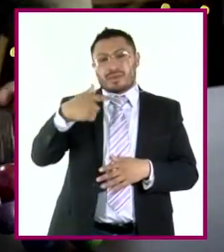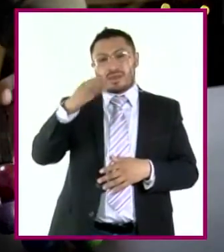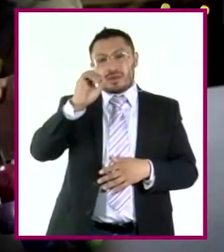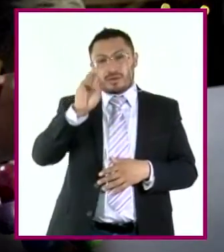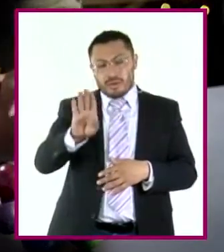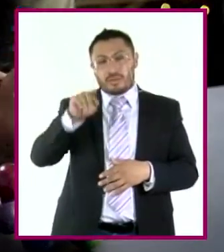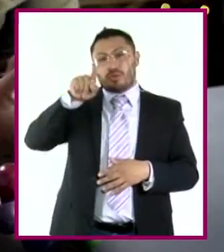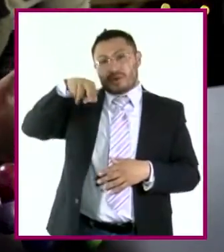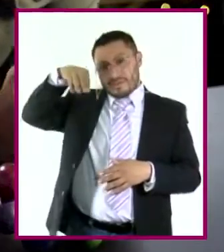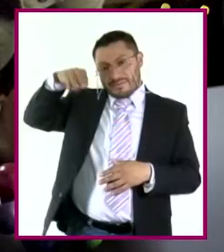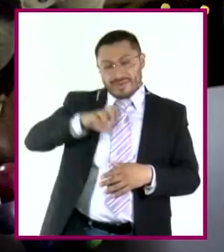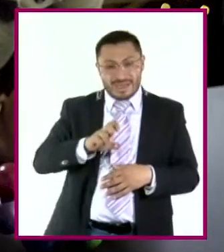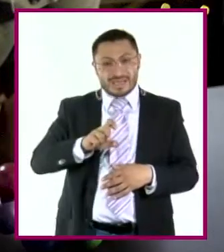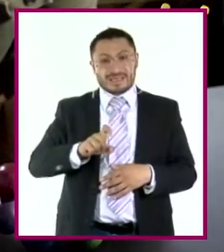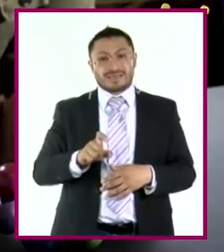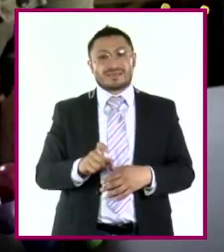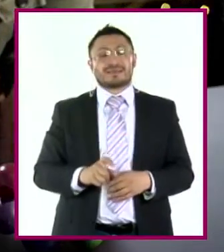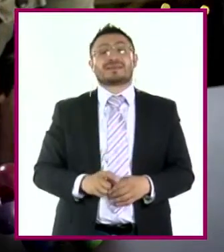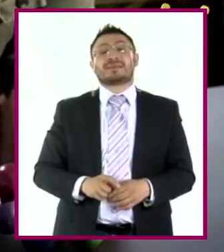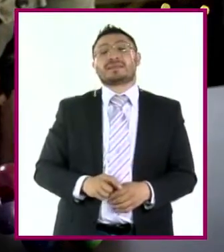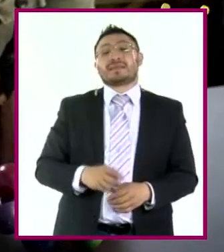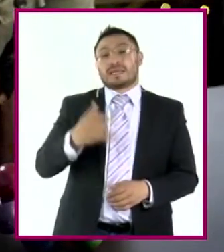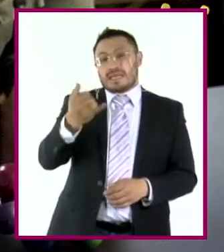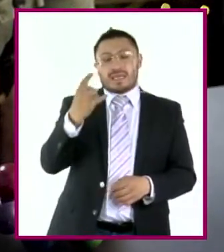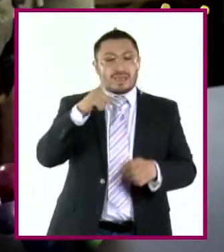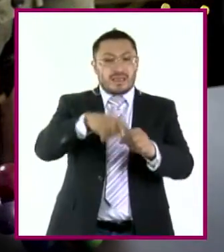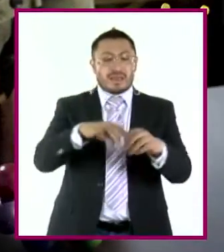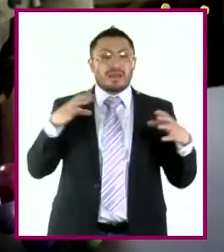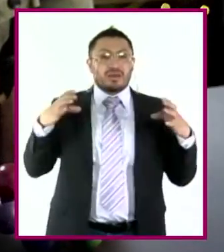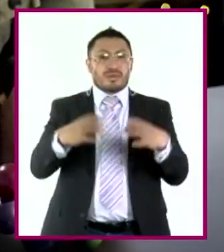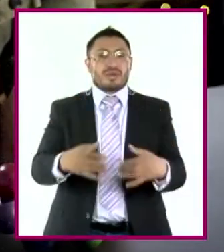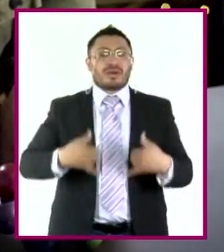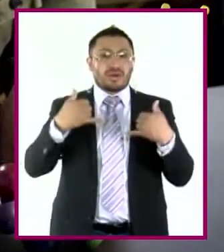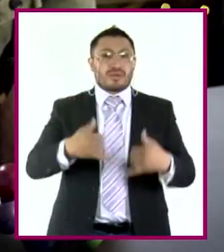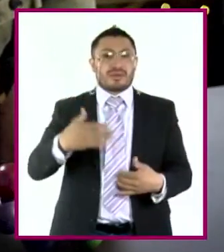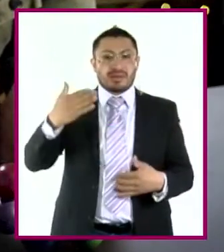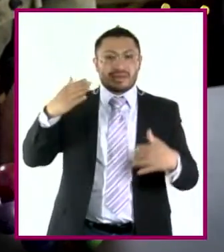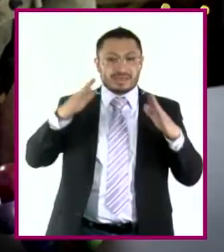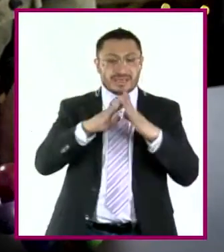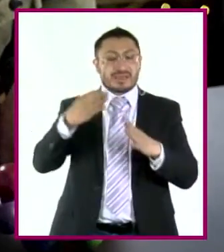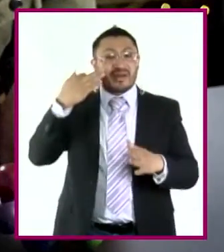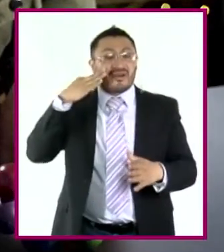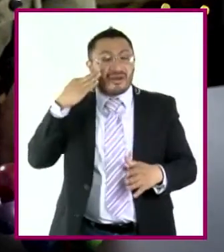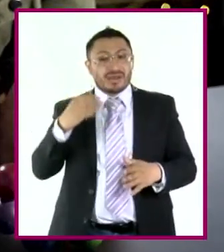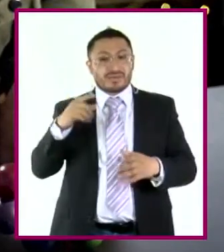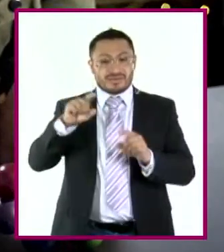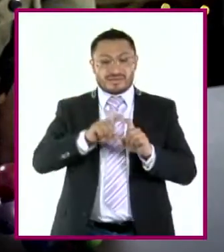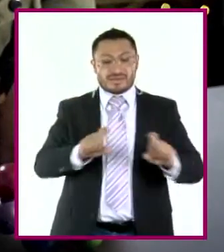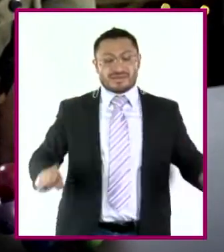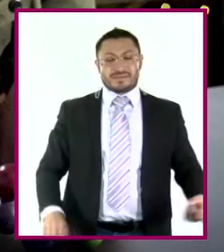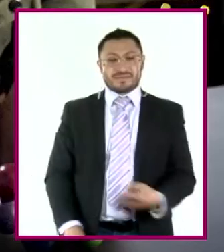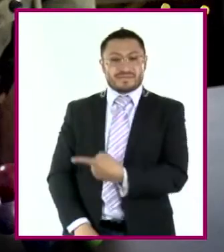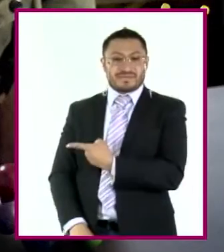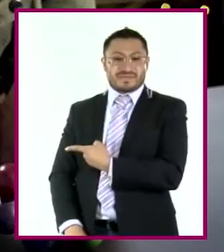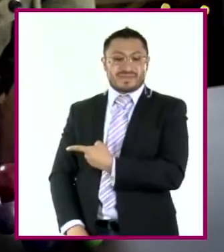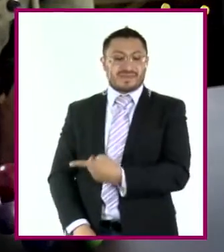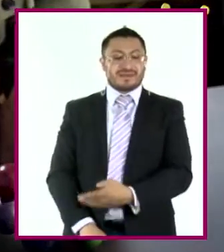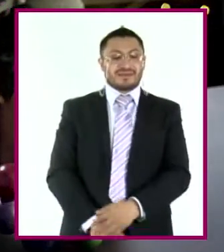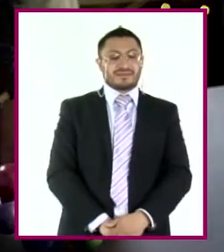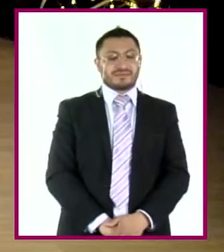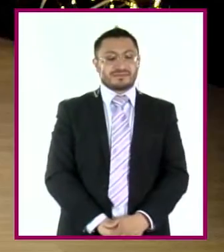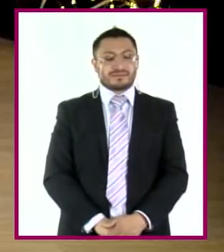.mx Y únete a la comunidad de Jóvenes en Casa en Facebook en la dirección que está apareciendo en este momento.